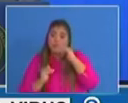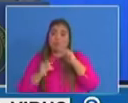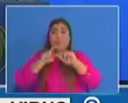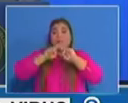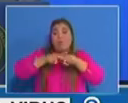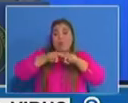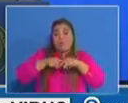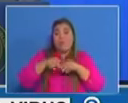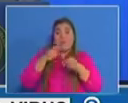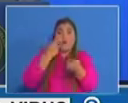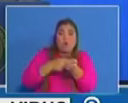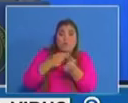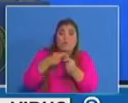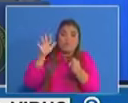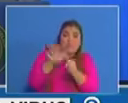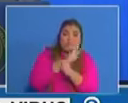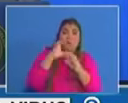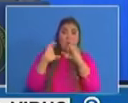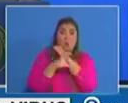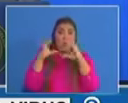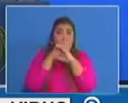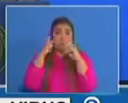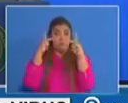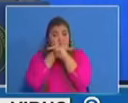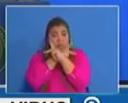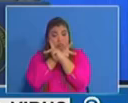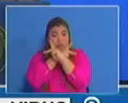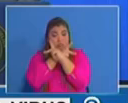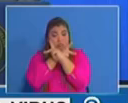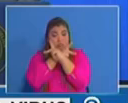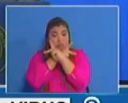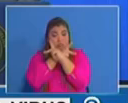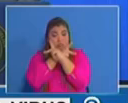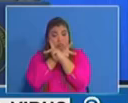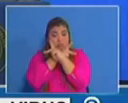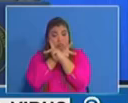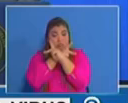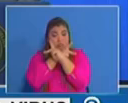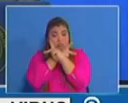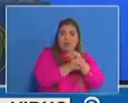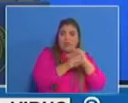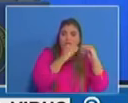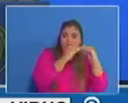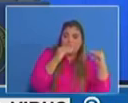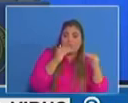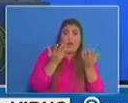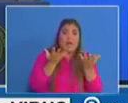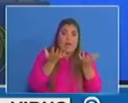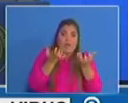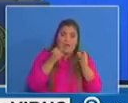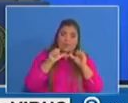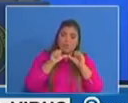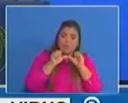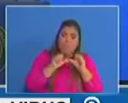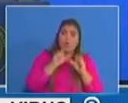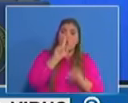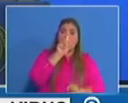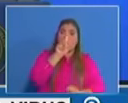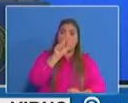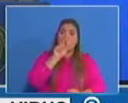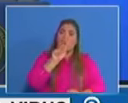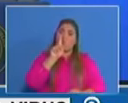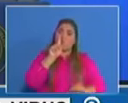pero siempre tratándolo de llevarlo más cercano a ese 1 incluso algunos países lo han logrado llevar